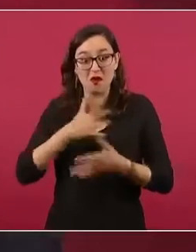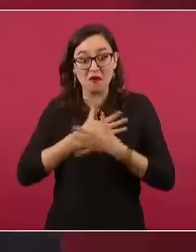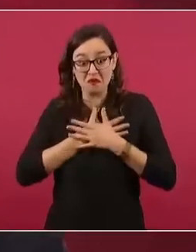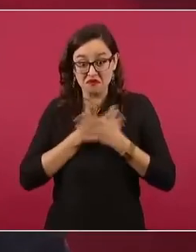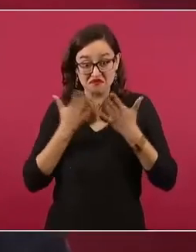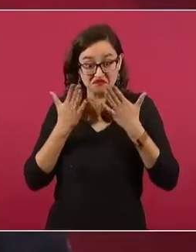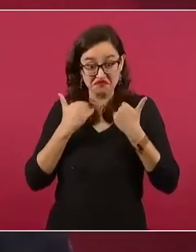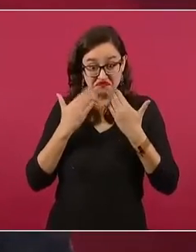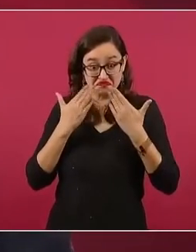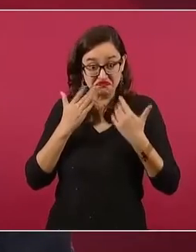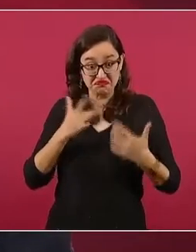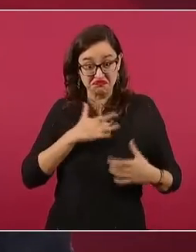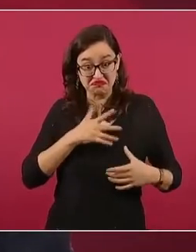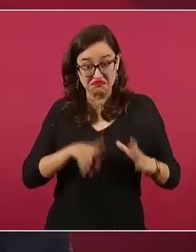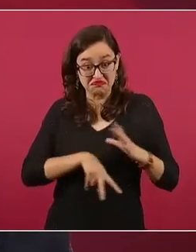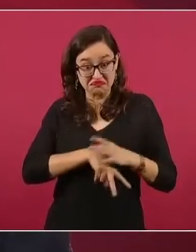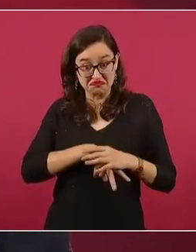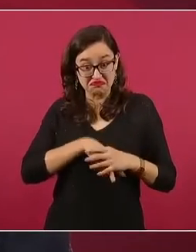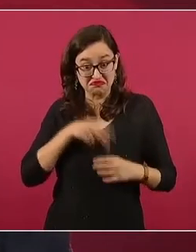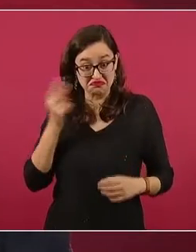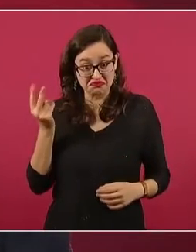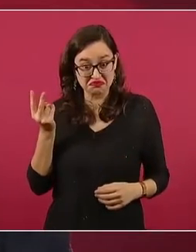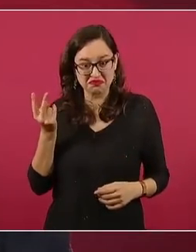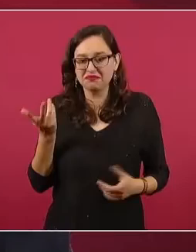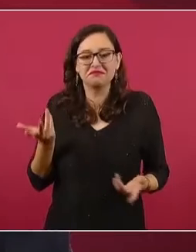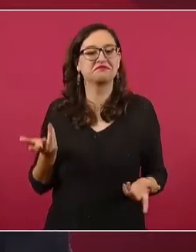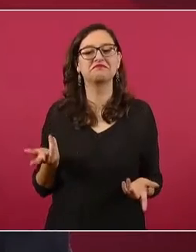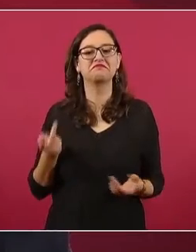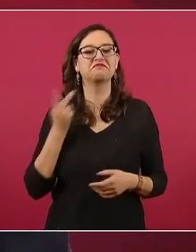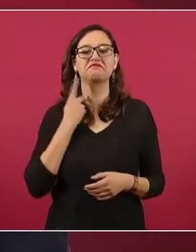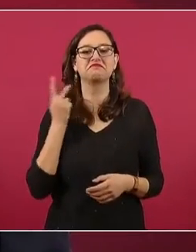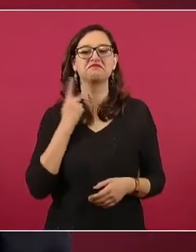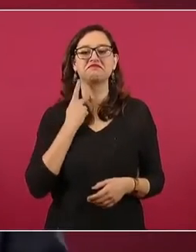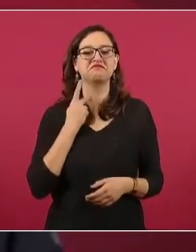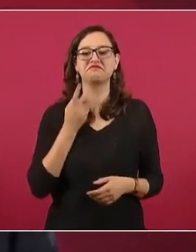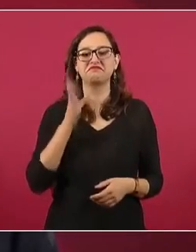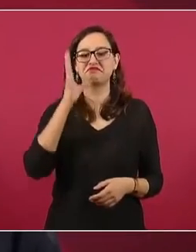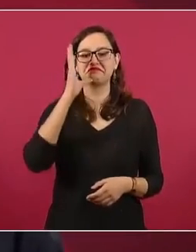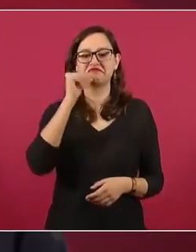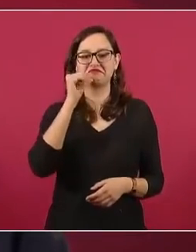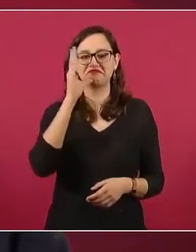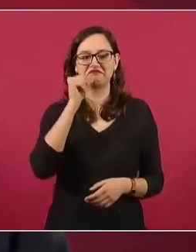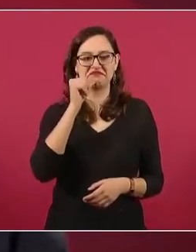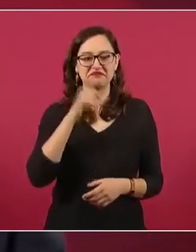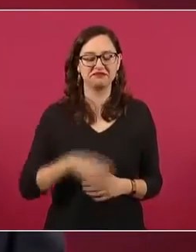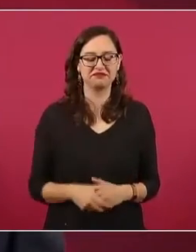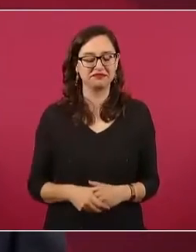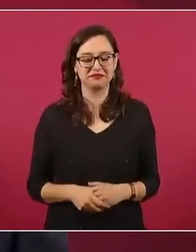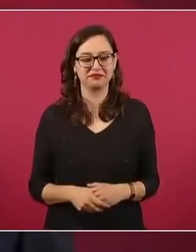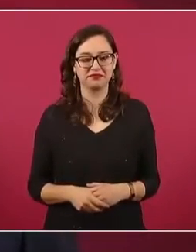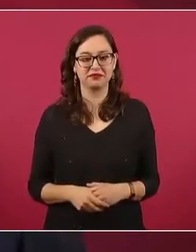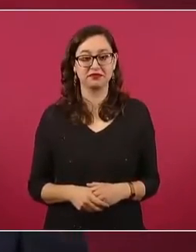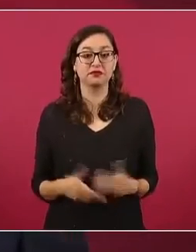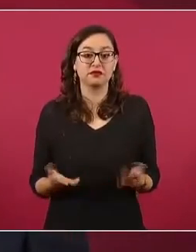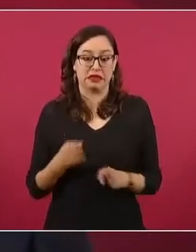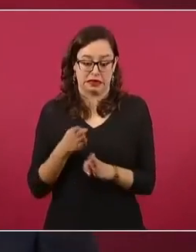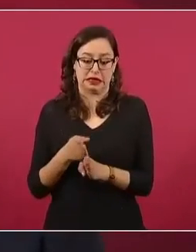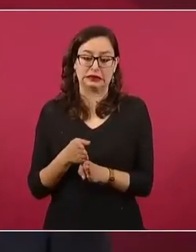antes, porque